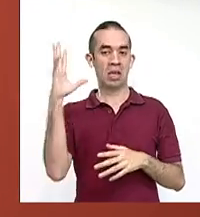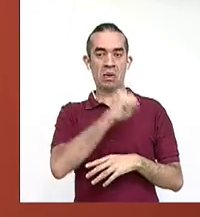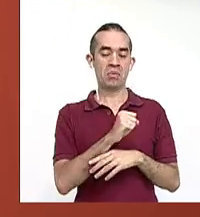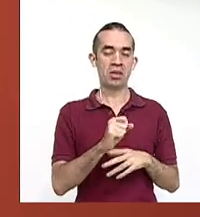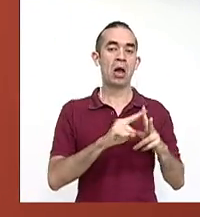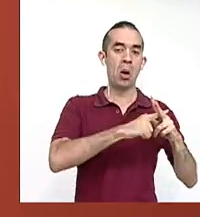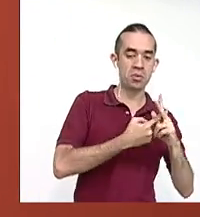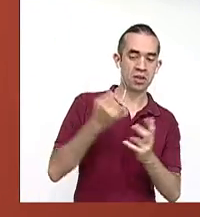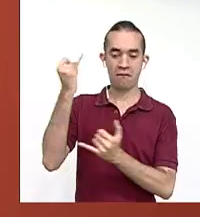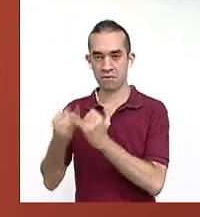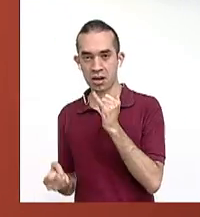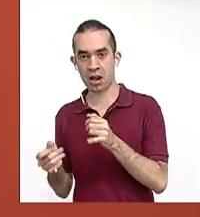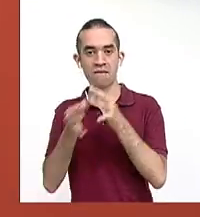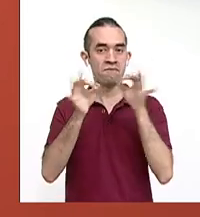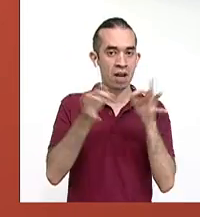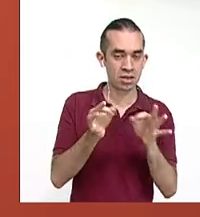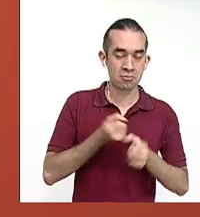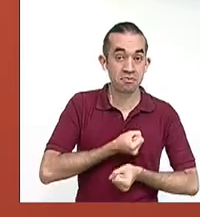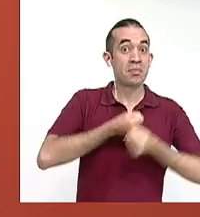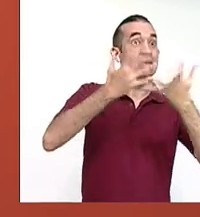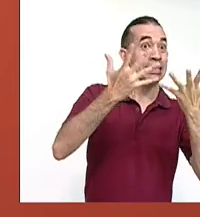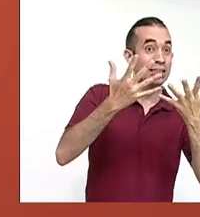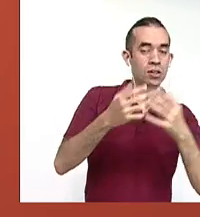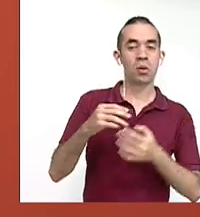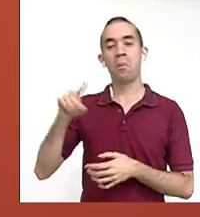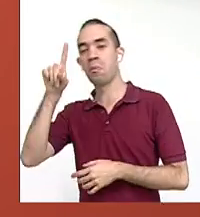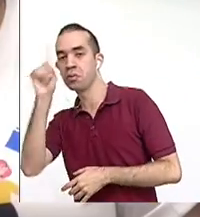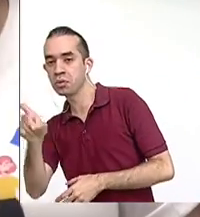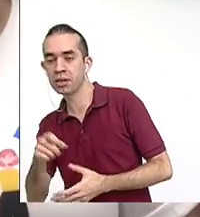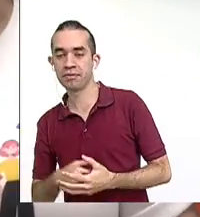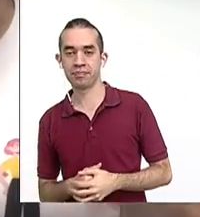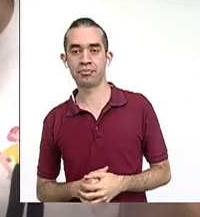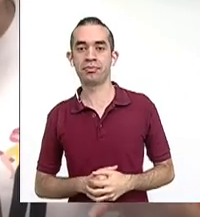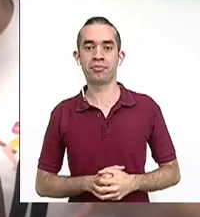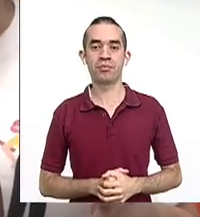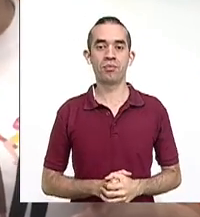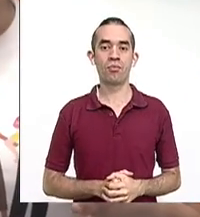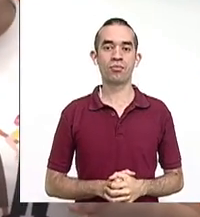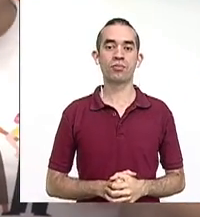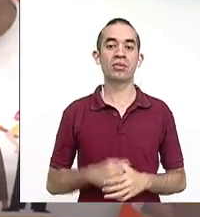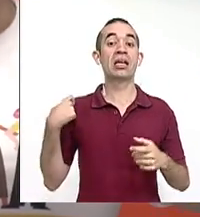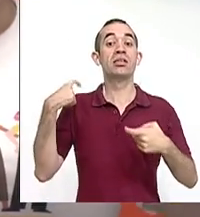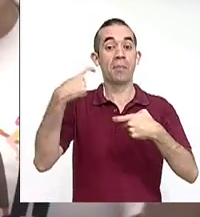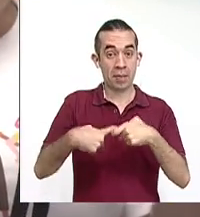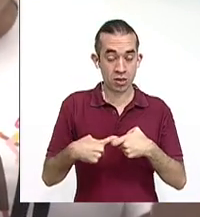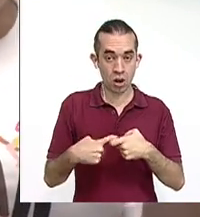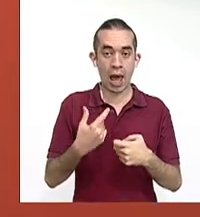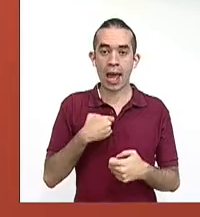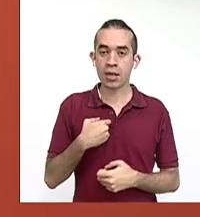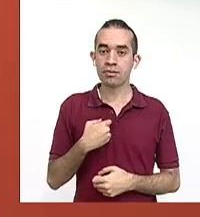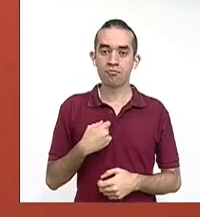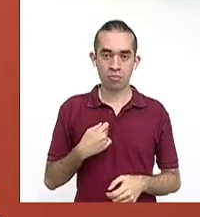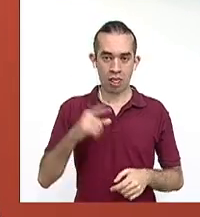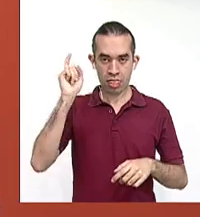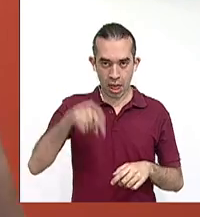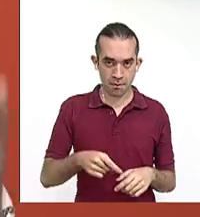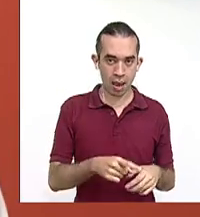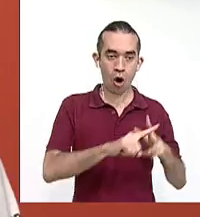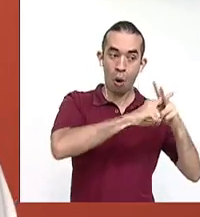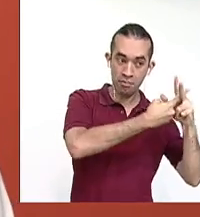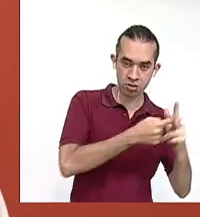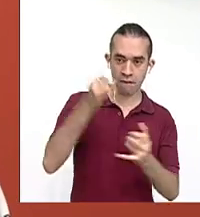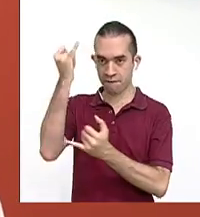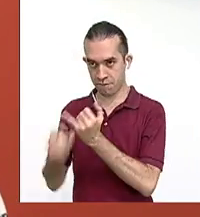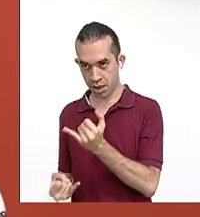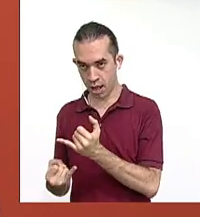propia de una exclamación o pregunta, respectivamente. En español son signos dobles, de apertura y de